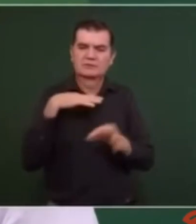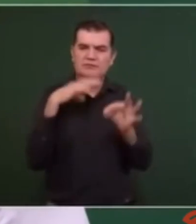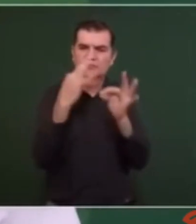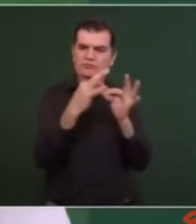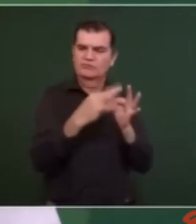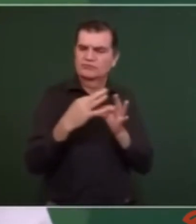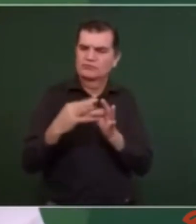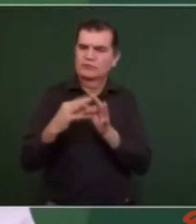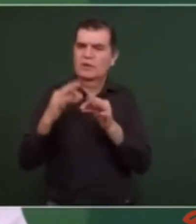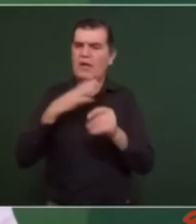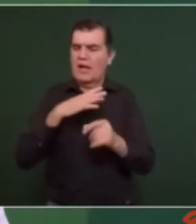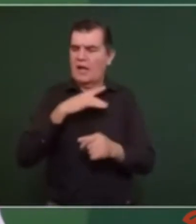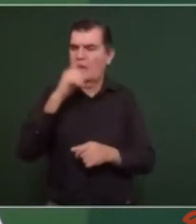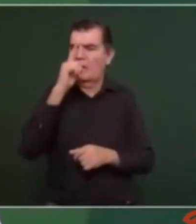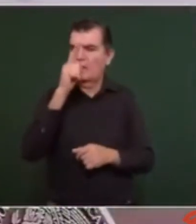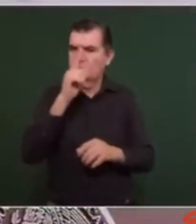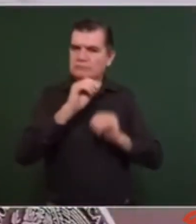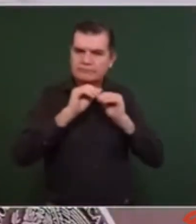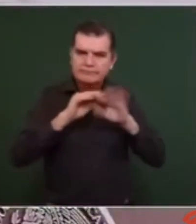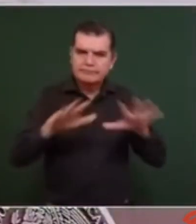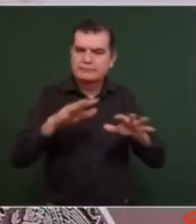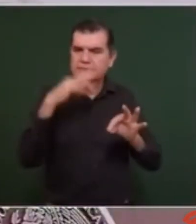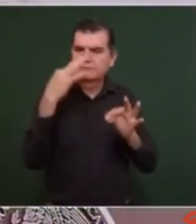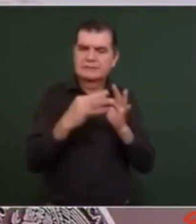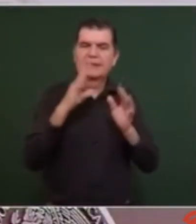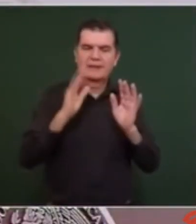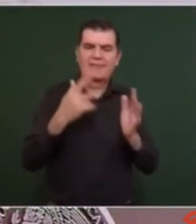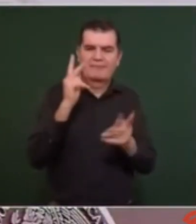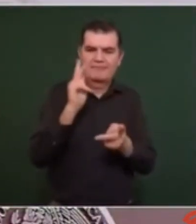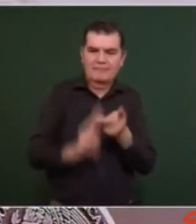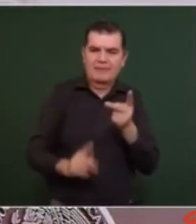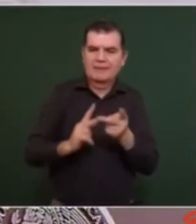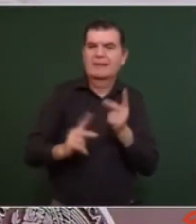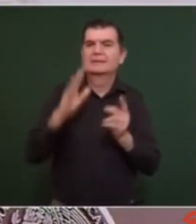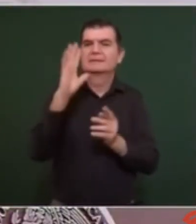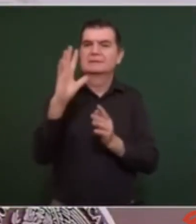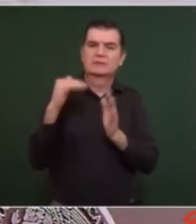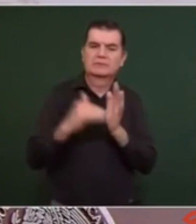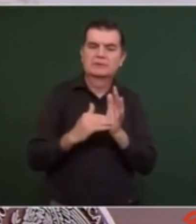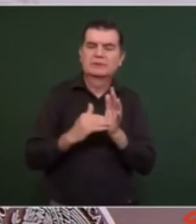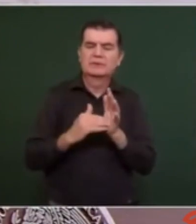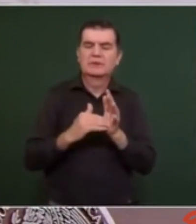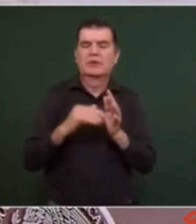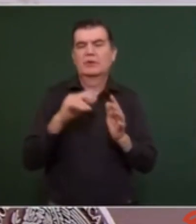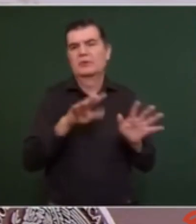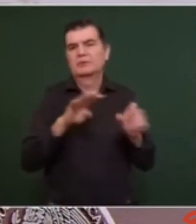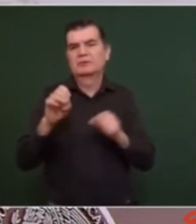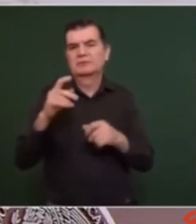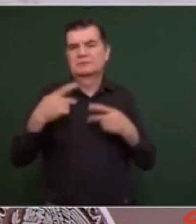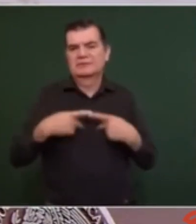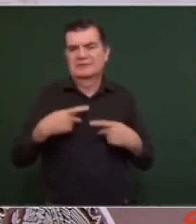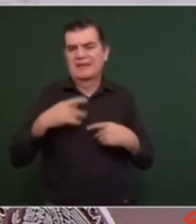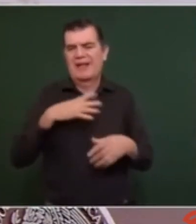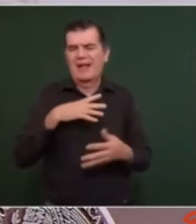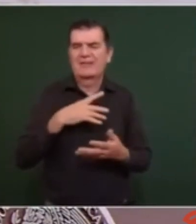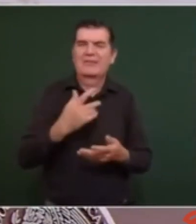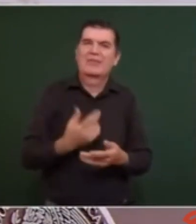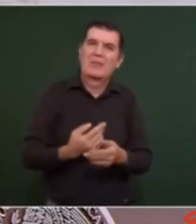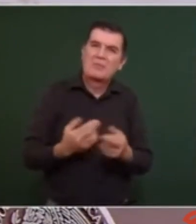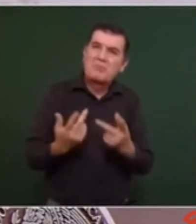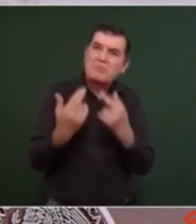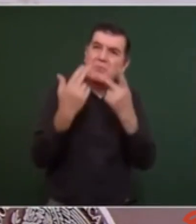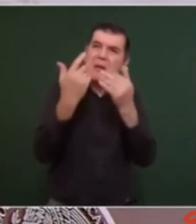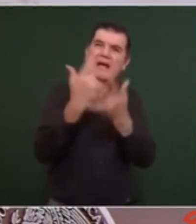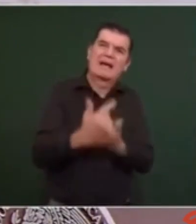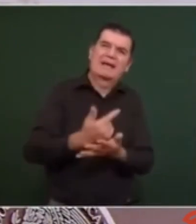está utilizando el suministro, quedando pendientes 5.900 usuarios que tienen daños mayores en su